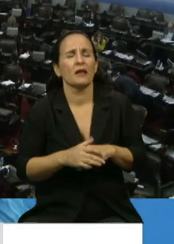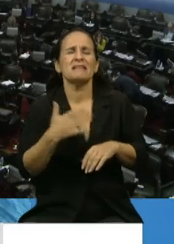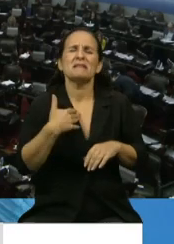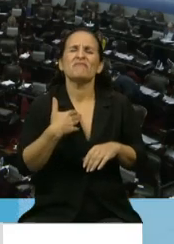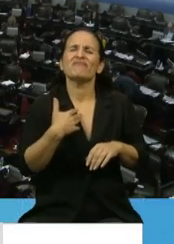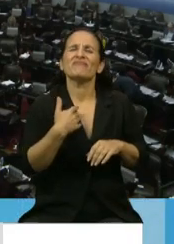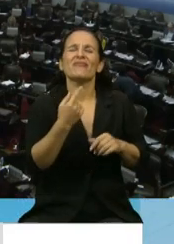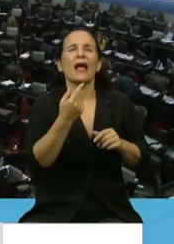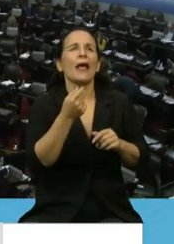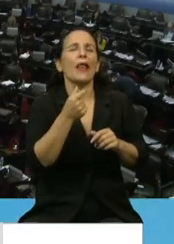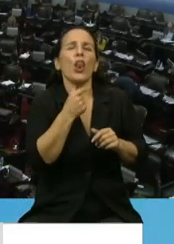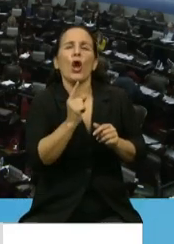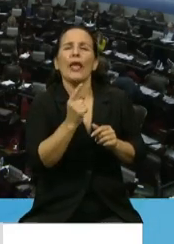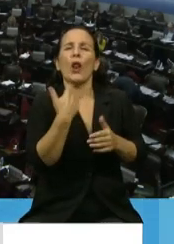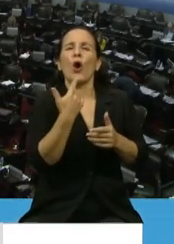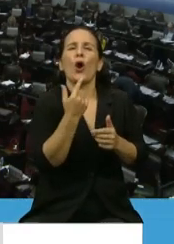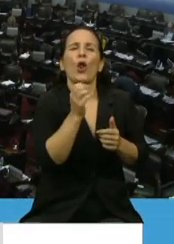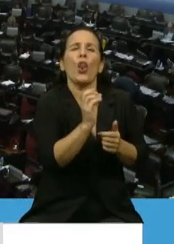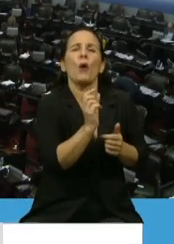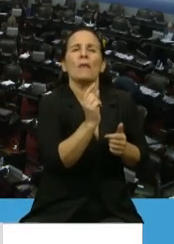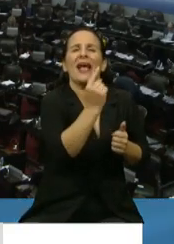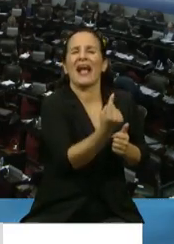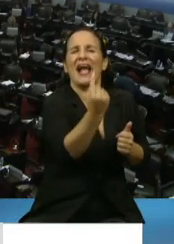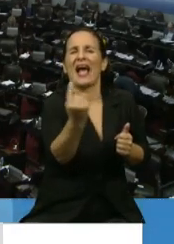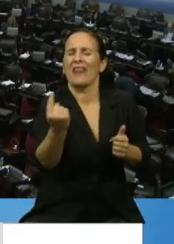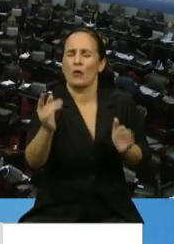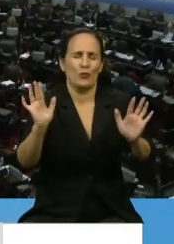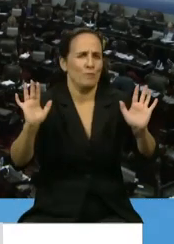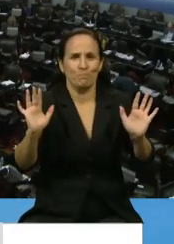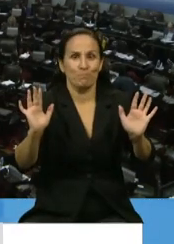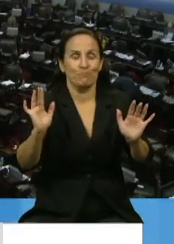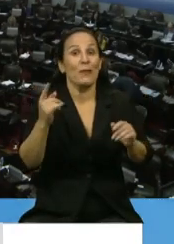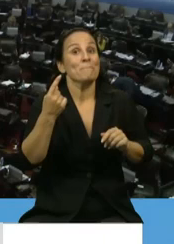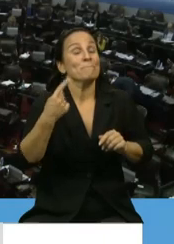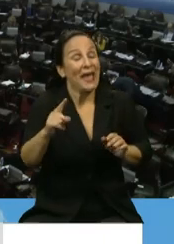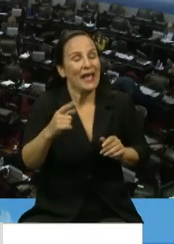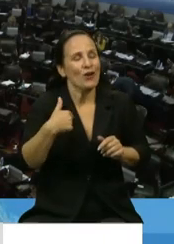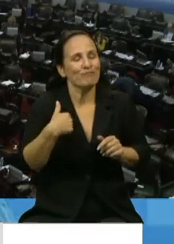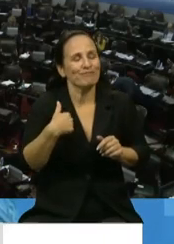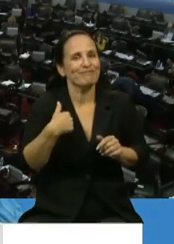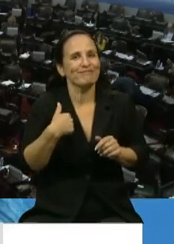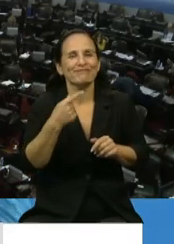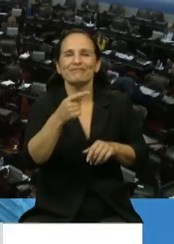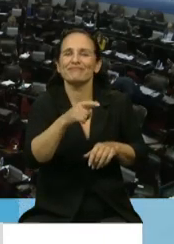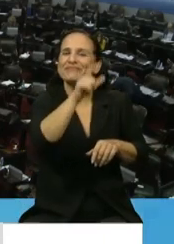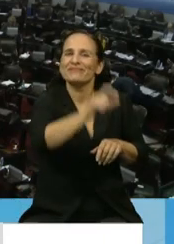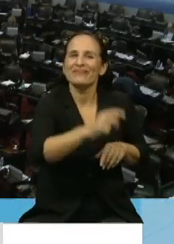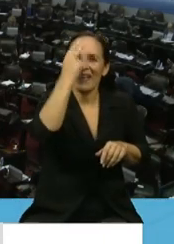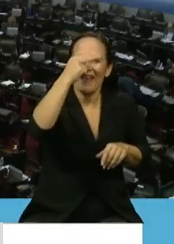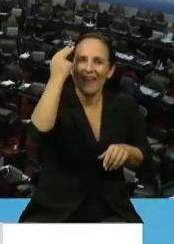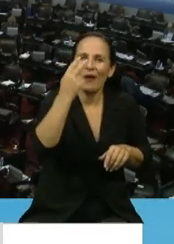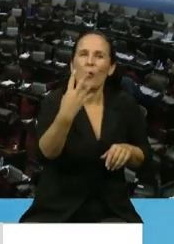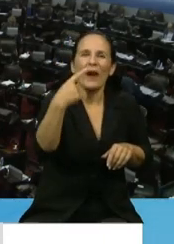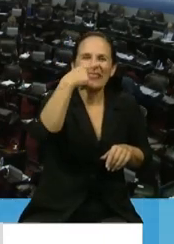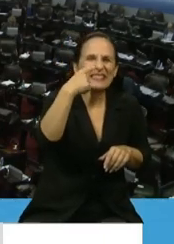particulares casos muy dolorosos pero por ejemplo veía un enfermero de 47